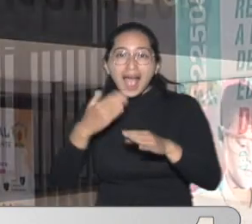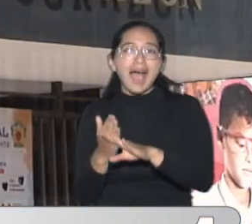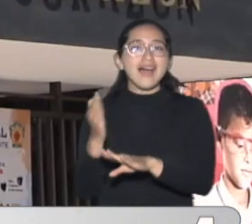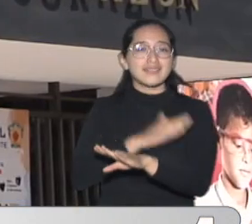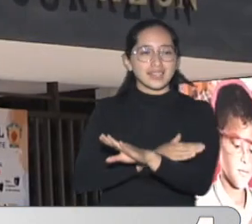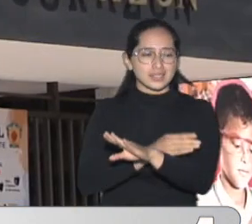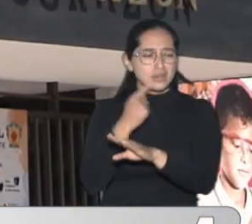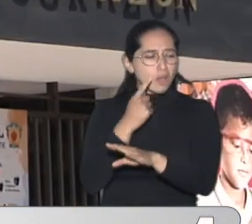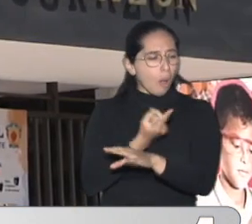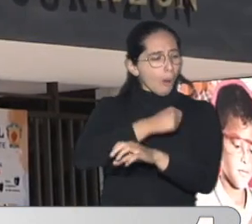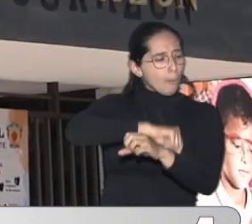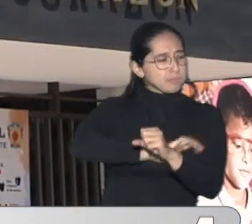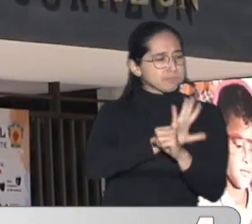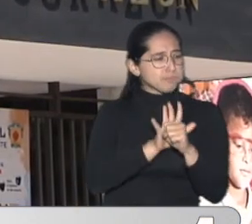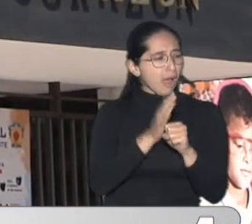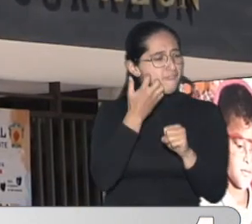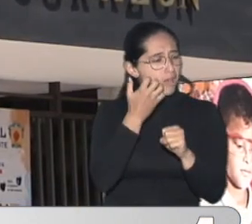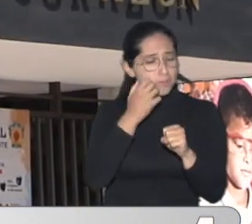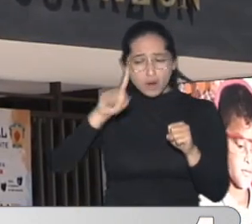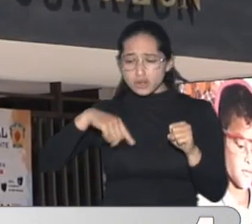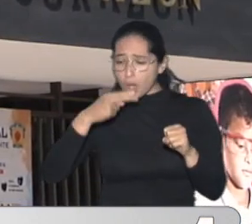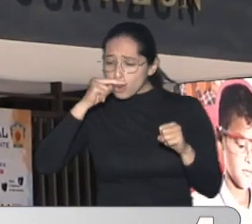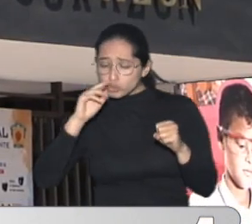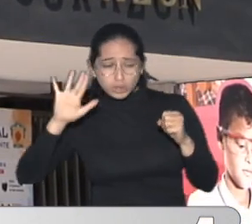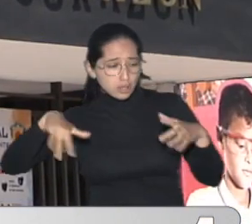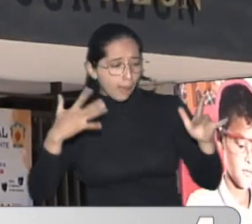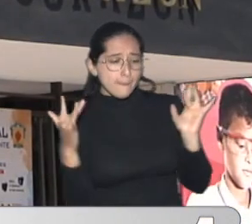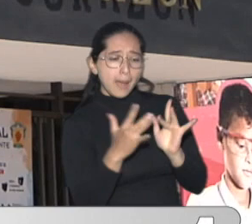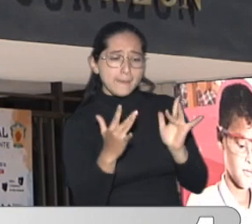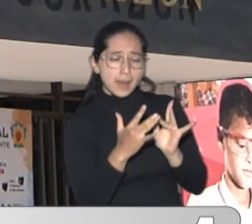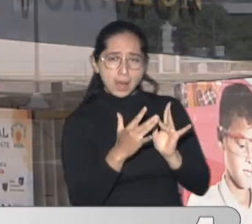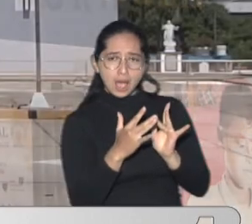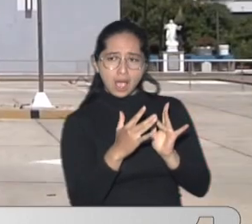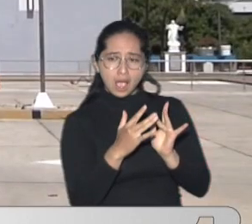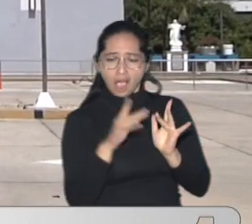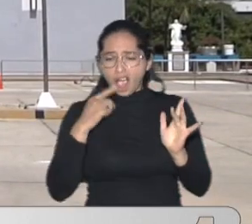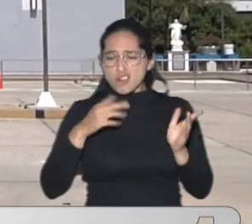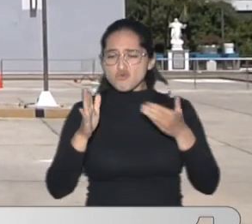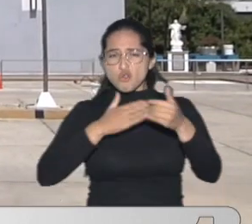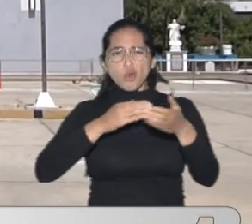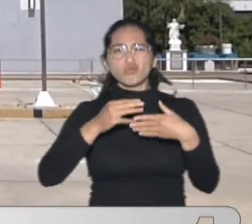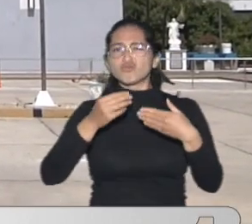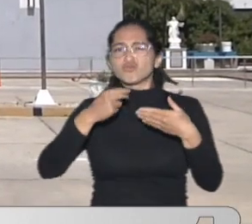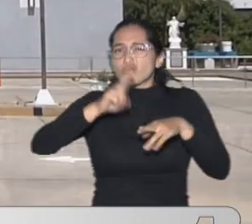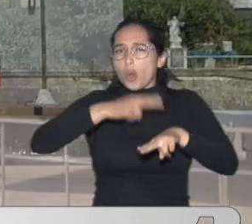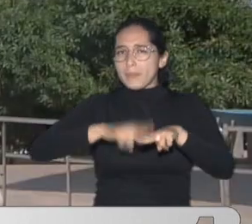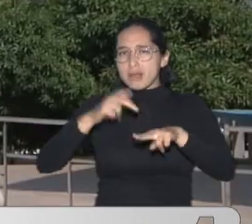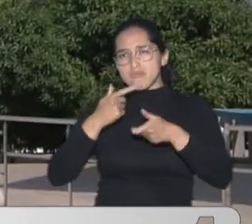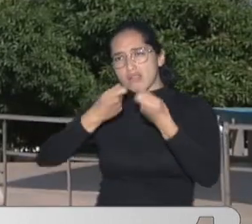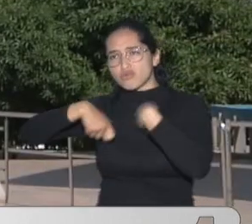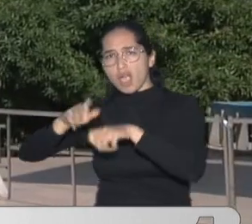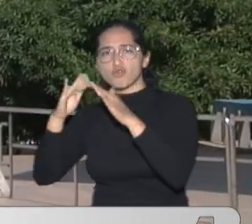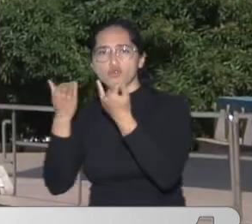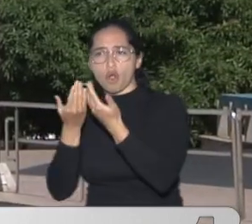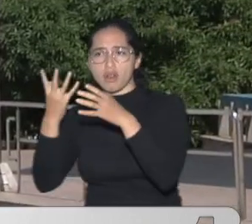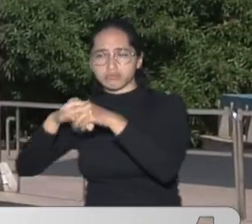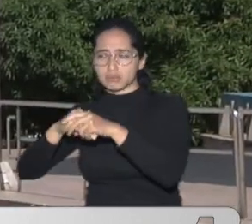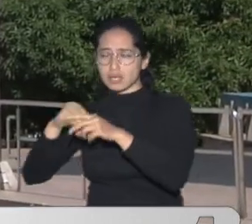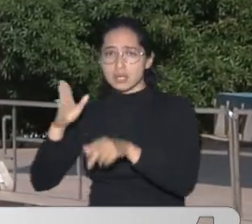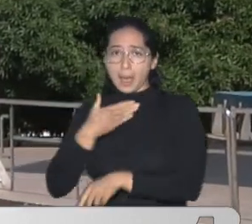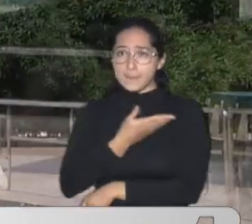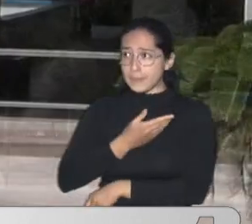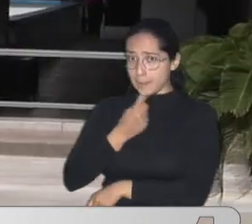Del virus Recientemente Y sus padres No lo han informado La cuarentena Irá hasta el próximo 8 de febrero Y los alumnos